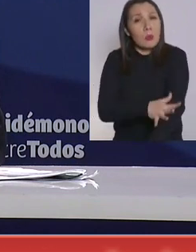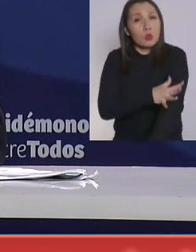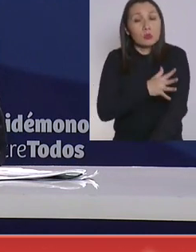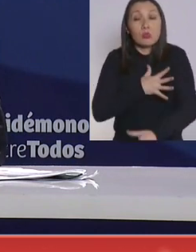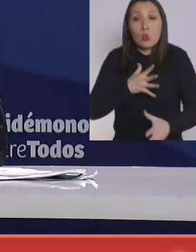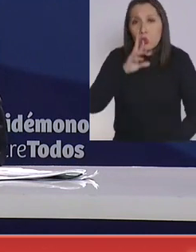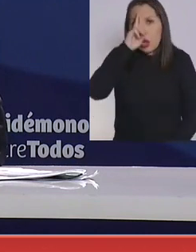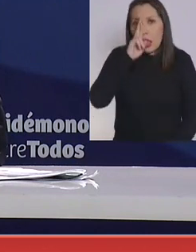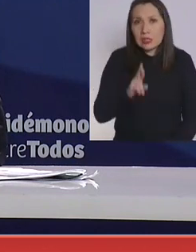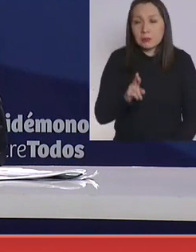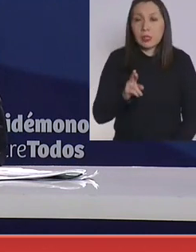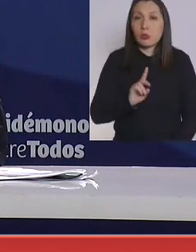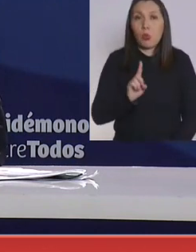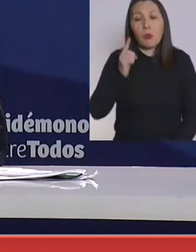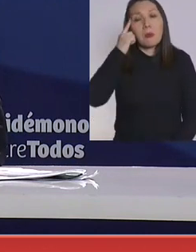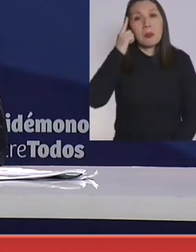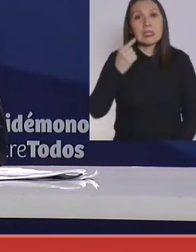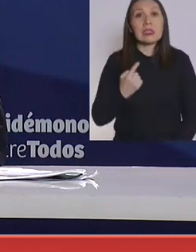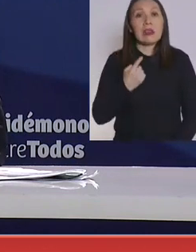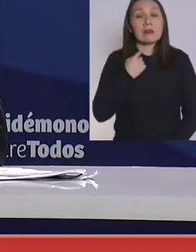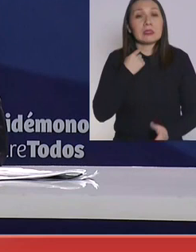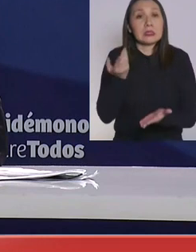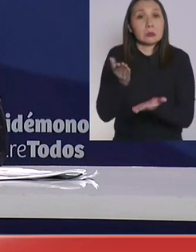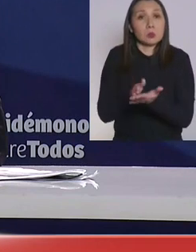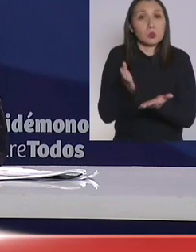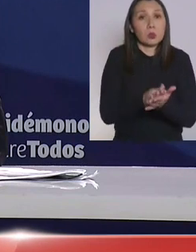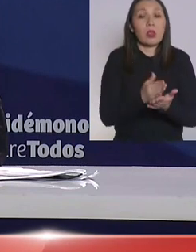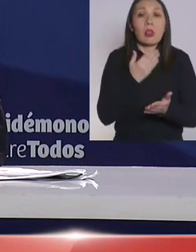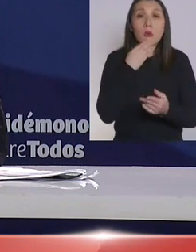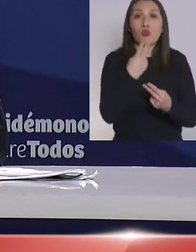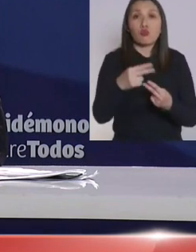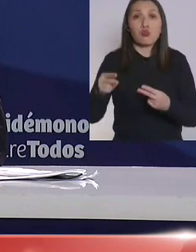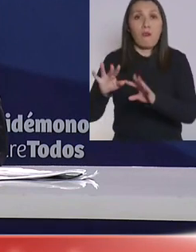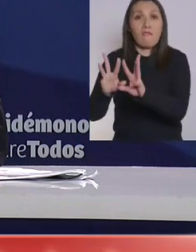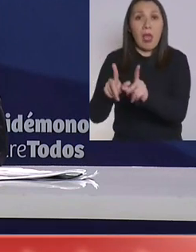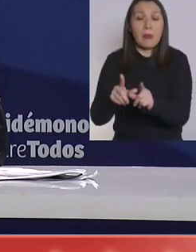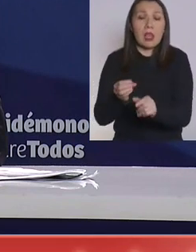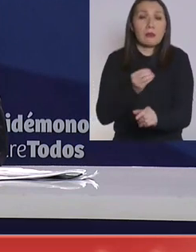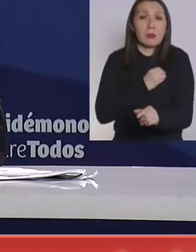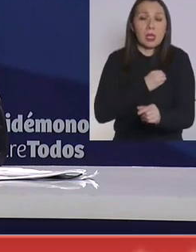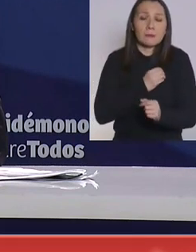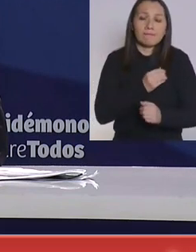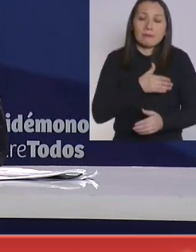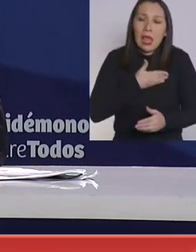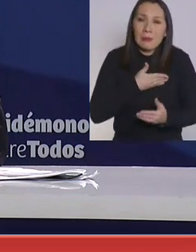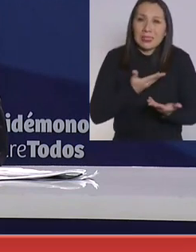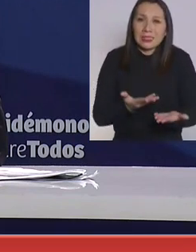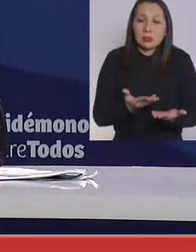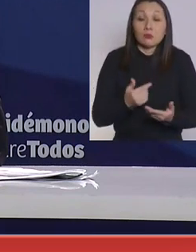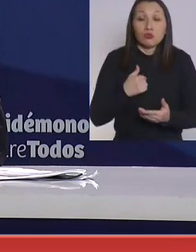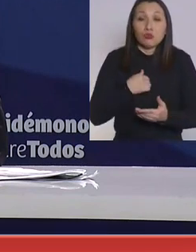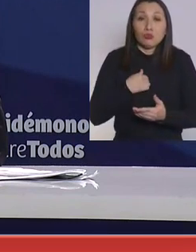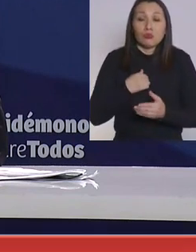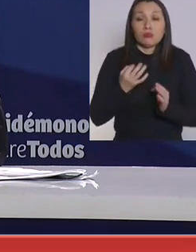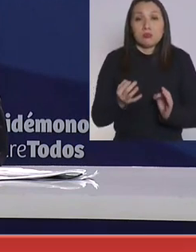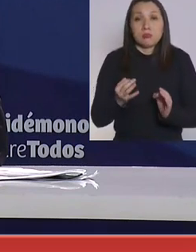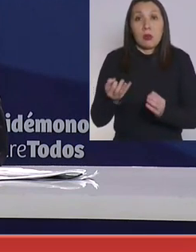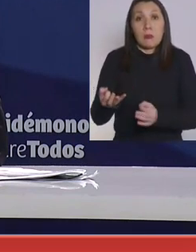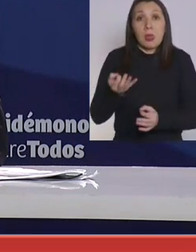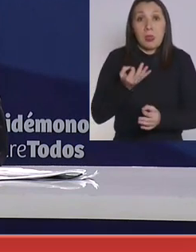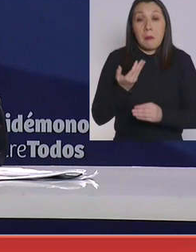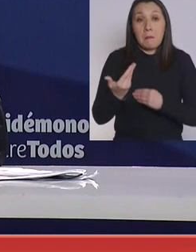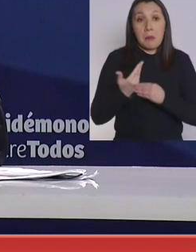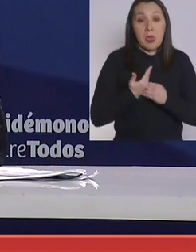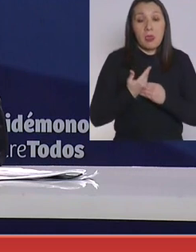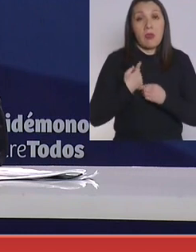mucho respeto, no solamente por las víctimas, sino que también por sus familiares. Así que me someto, obviamente, a ese